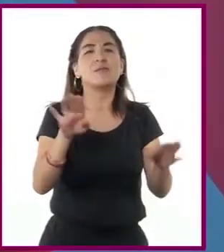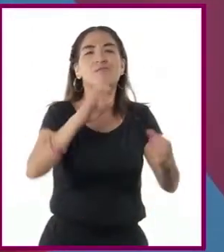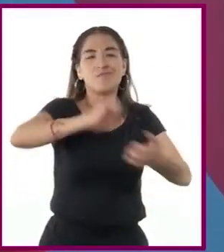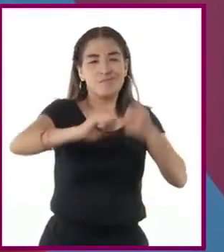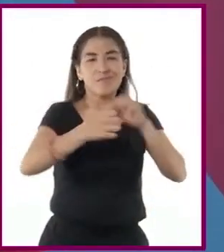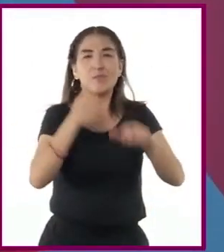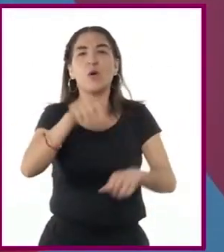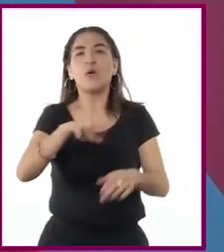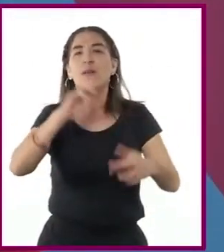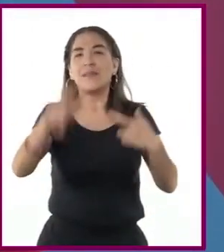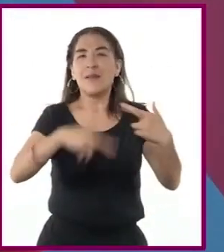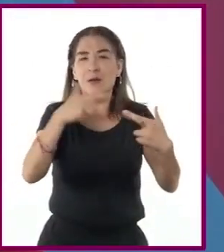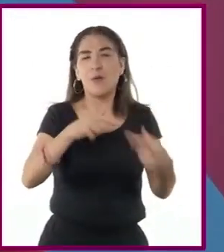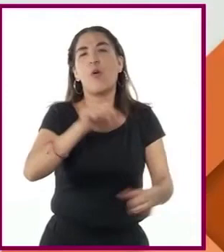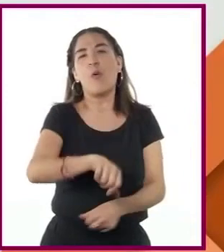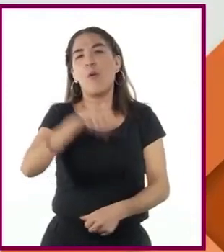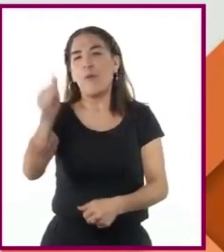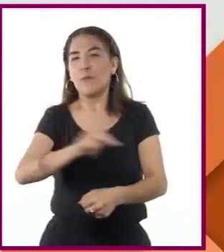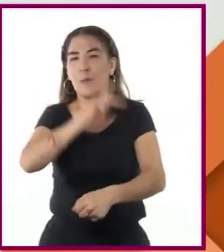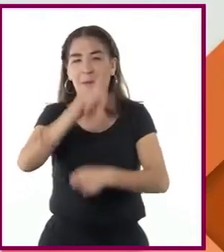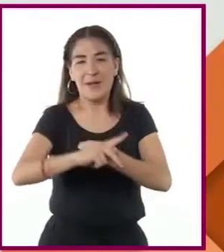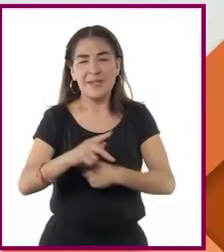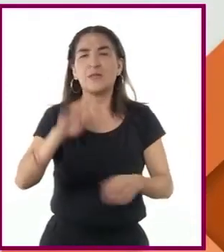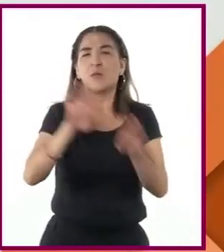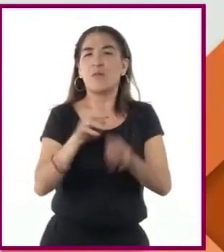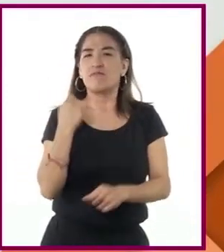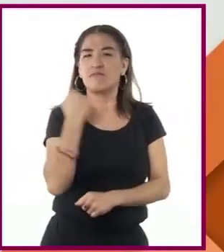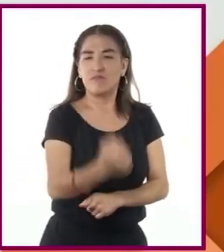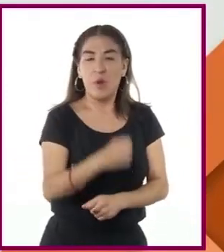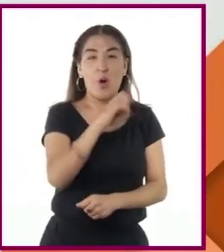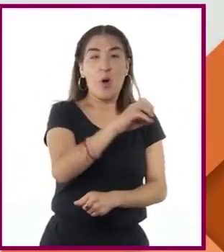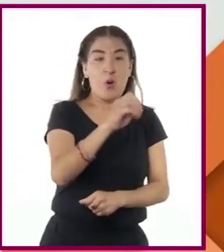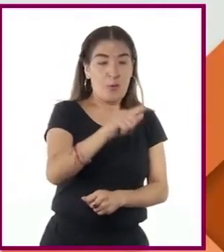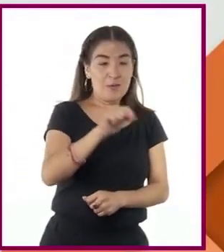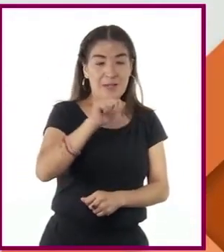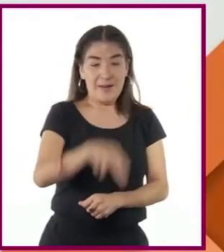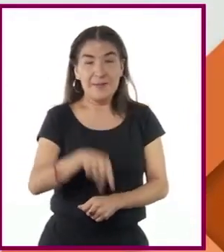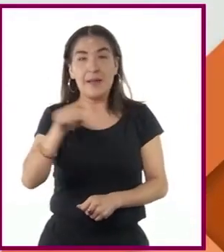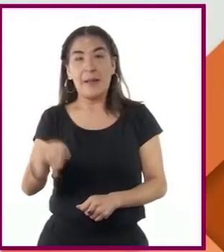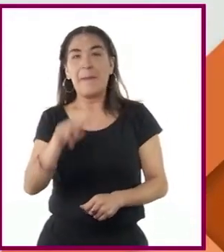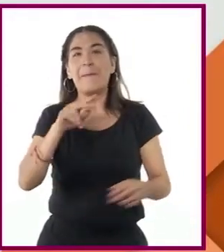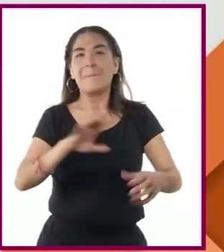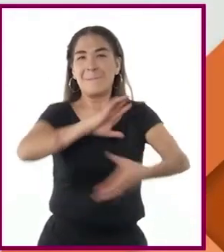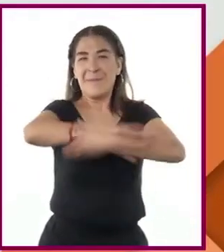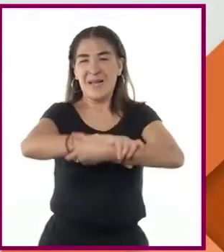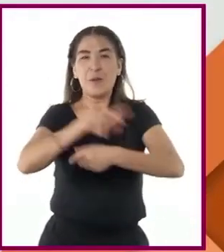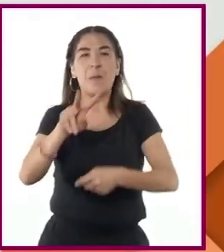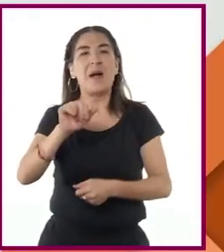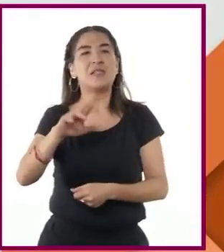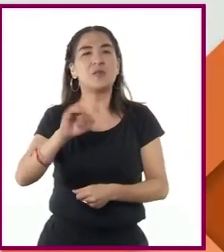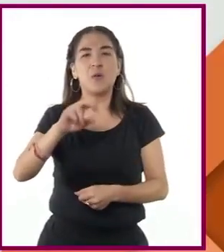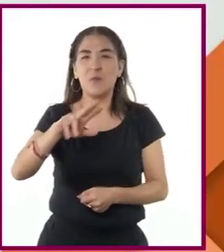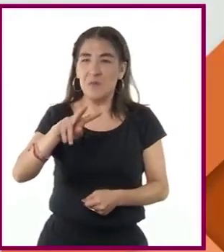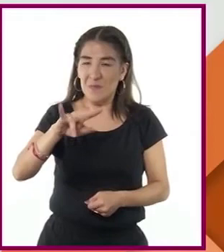regionales se impongan sobre otros países. Las tensiones entre la OTAN y el Pacto de Varsovia se dieron en todo momento, pues tanto había